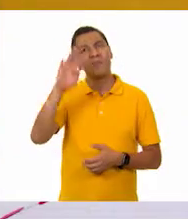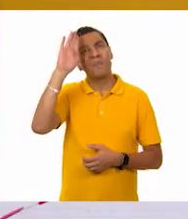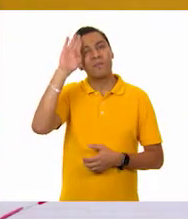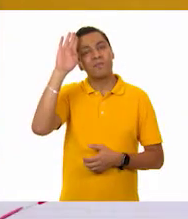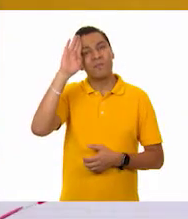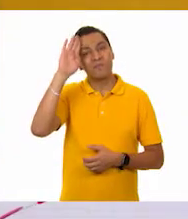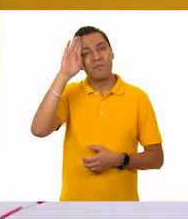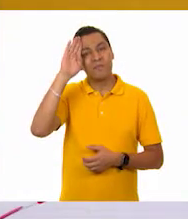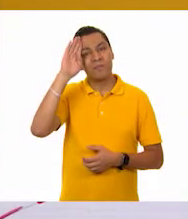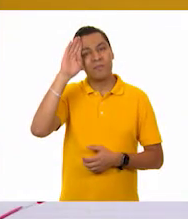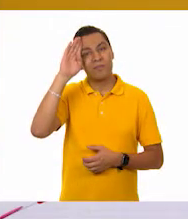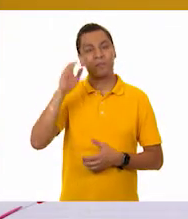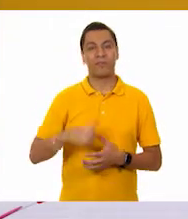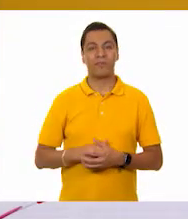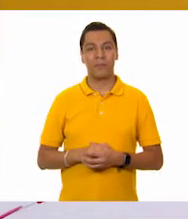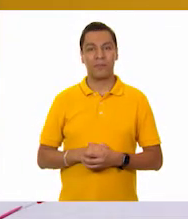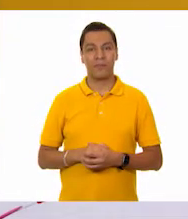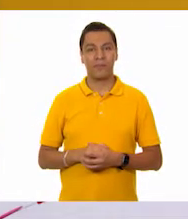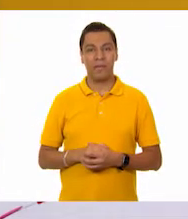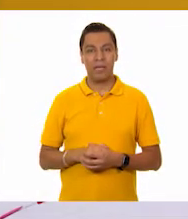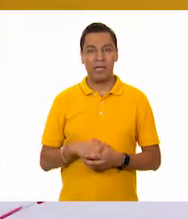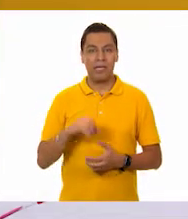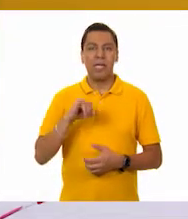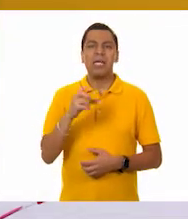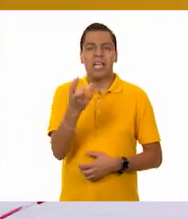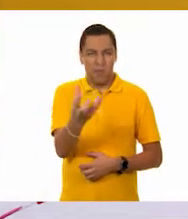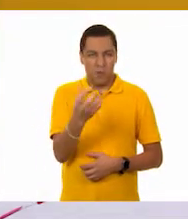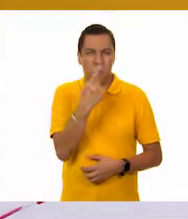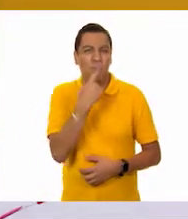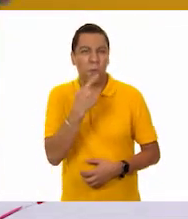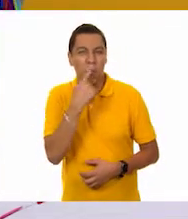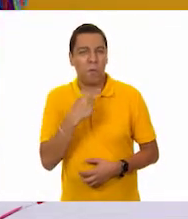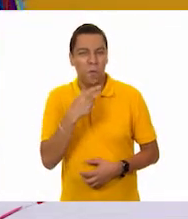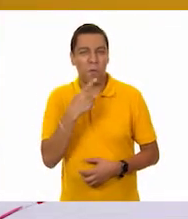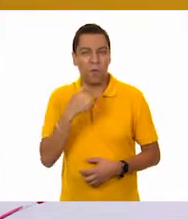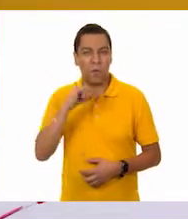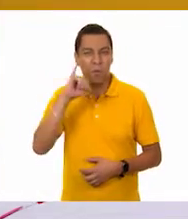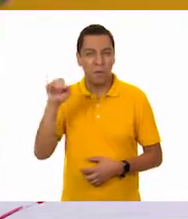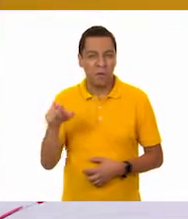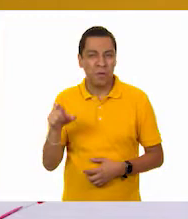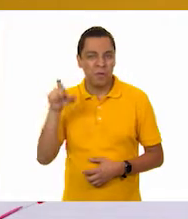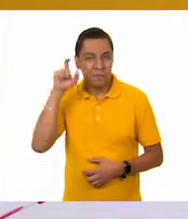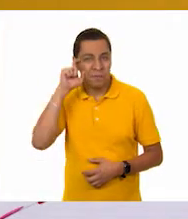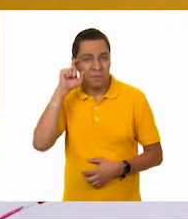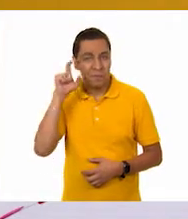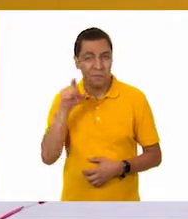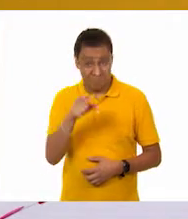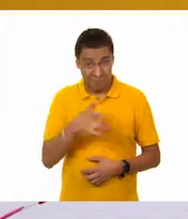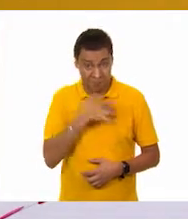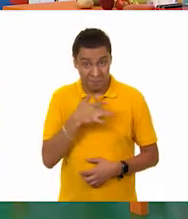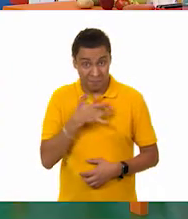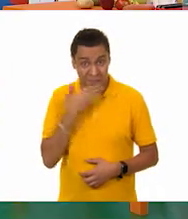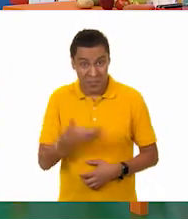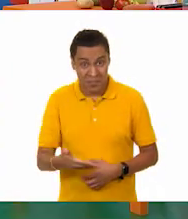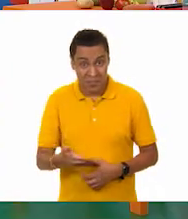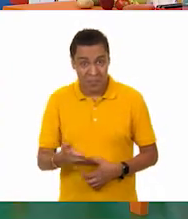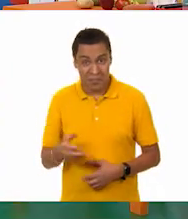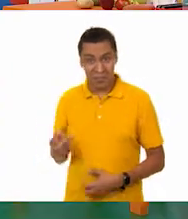pesa más... ¡Un jitomate! ¿Jitomate? Un jitomate. Muy bien. ¿Qué opinas, Oscar? ¿Estás de acuerdo? ¿Te parece